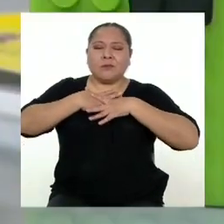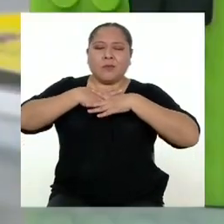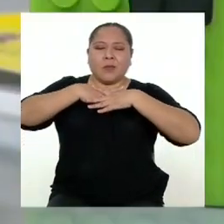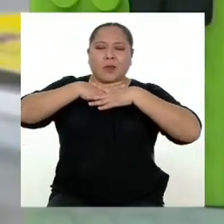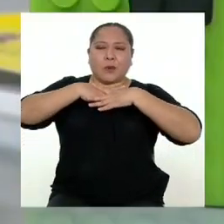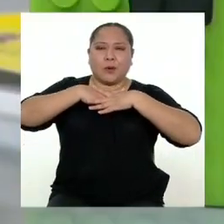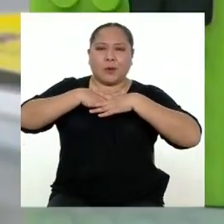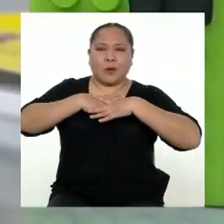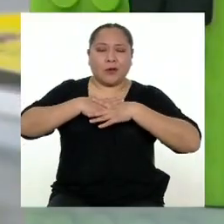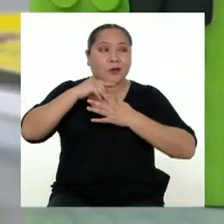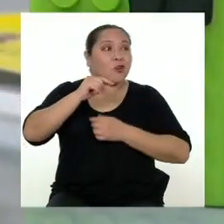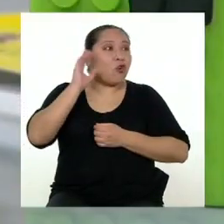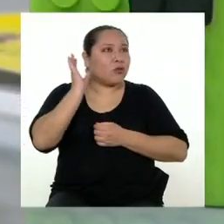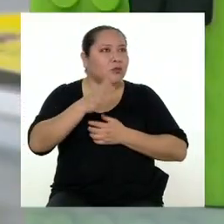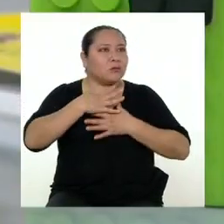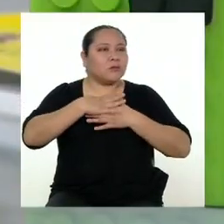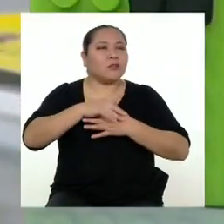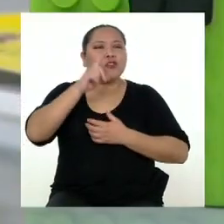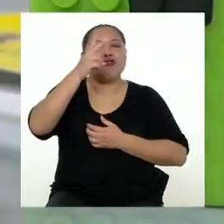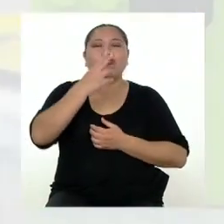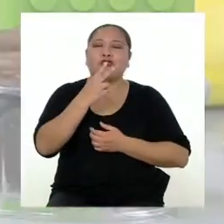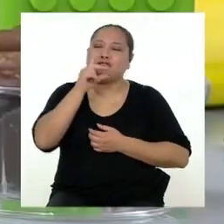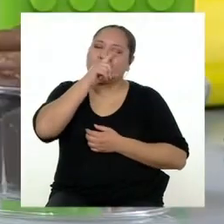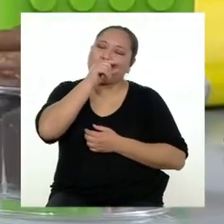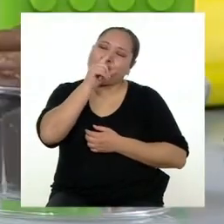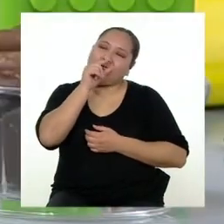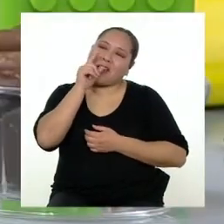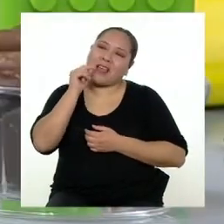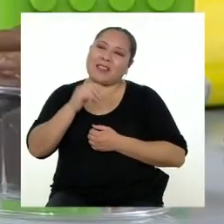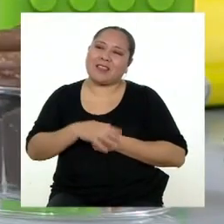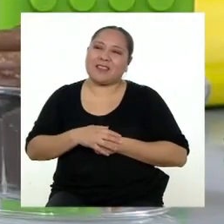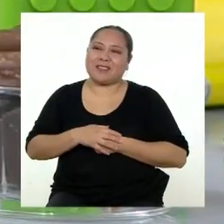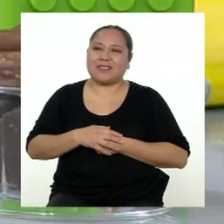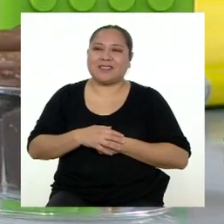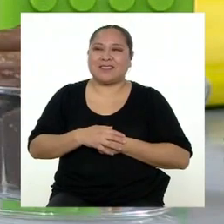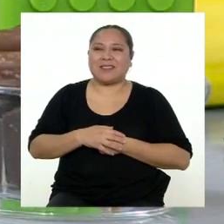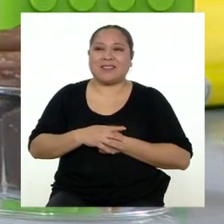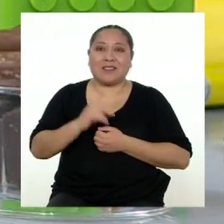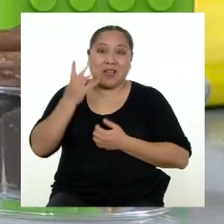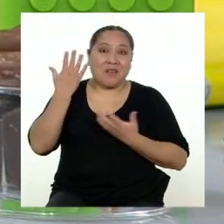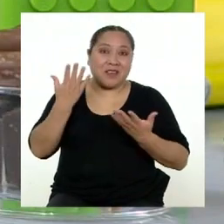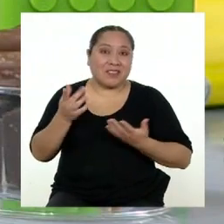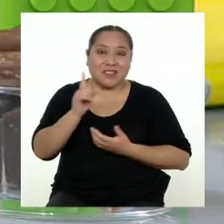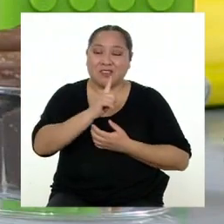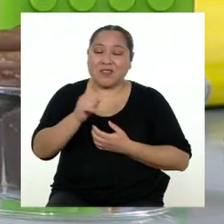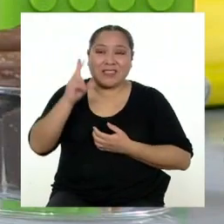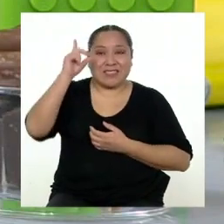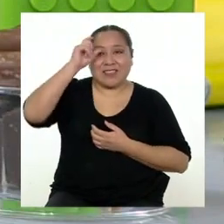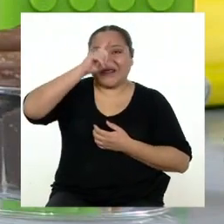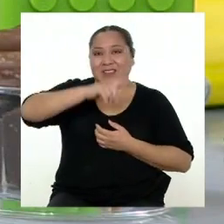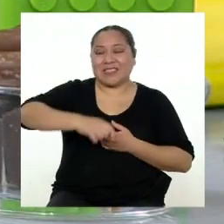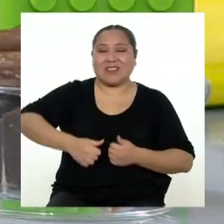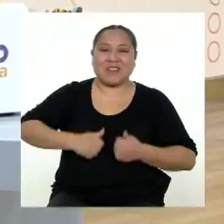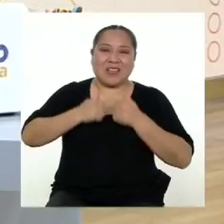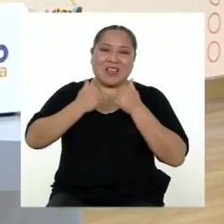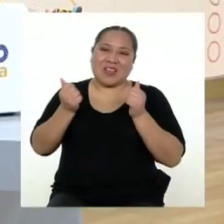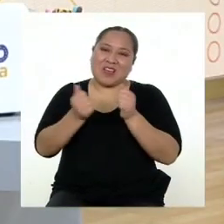cinco buenas respiraciones y un chocolate. ¿Ves, Rodrigo? No es tan terrible convivir conmigo.